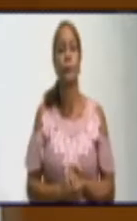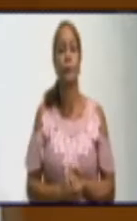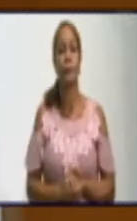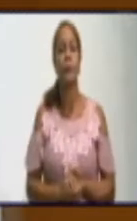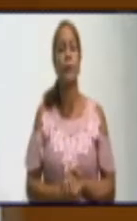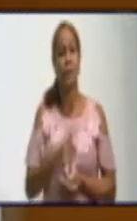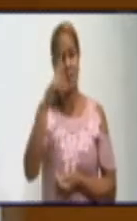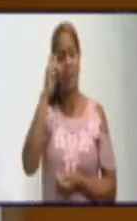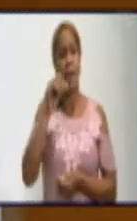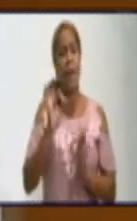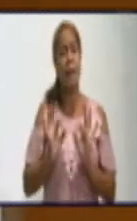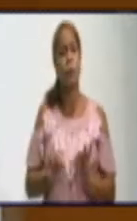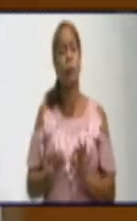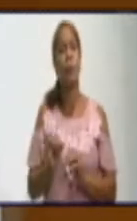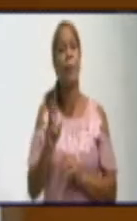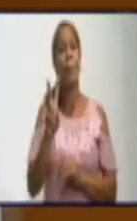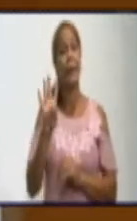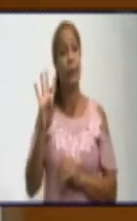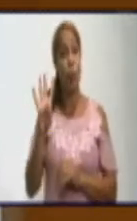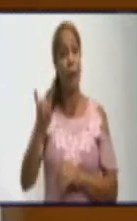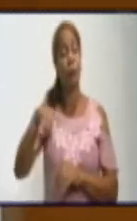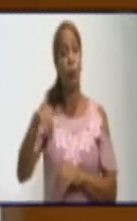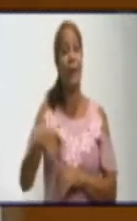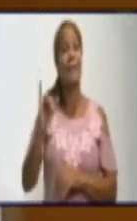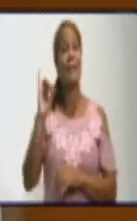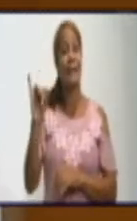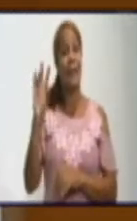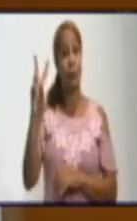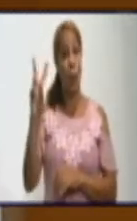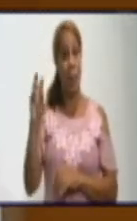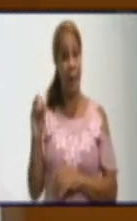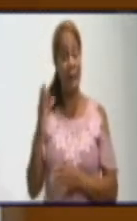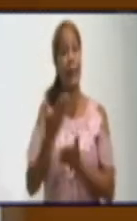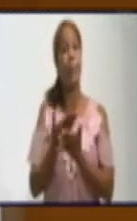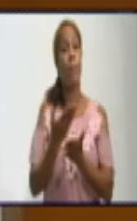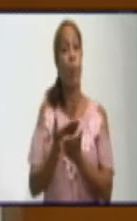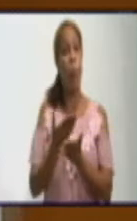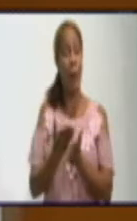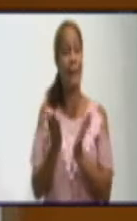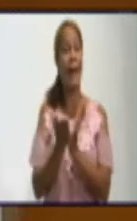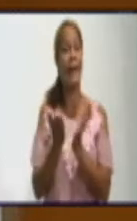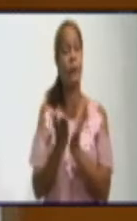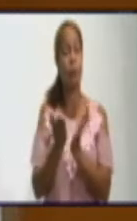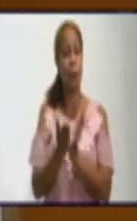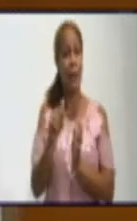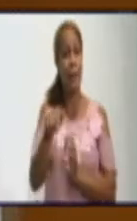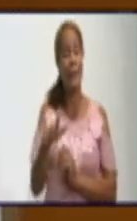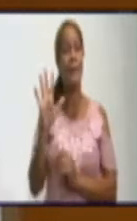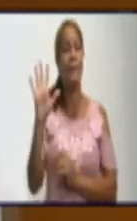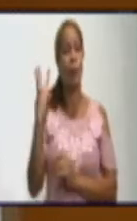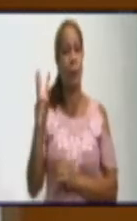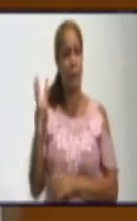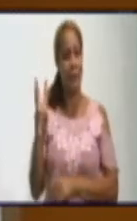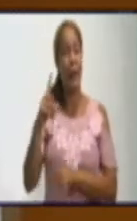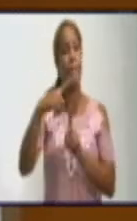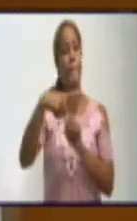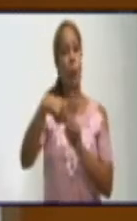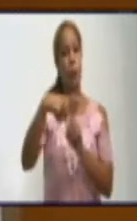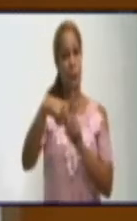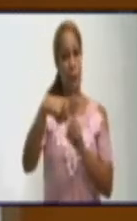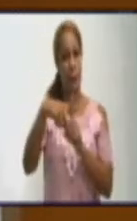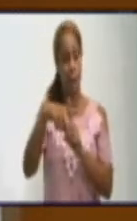Sí, en las últimas 24 horas de las 620 muestras estudiadas, de ellas 53 fueron positivas.